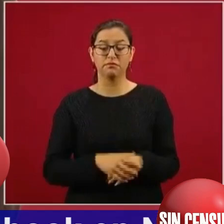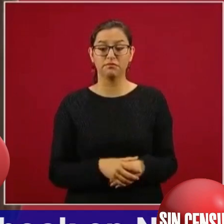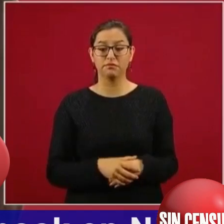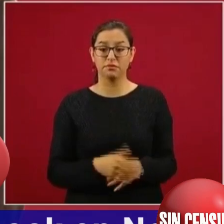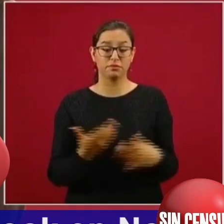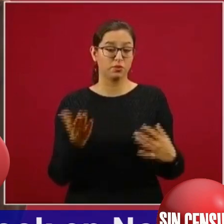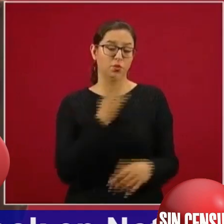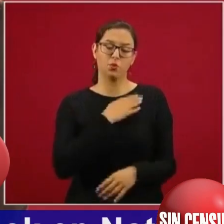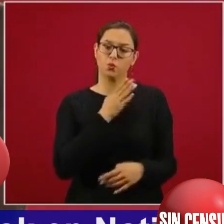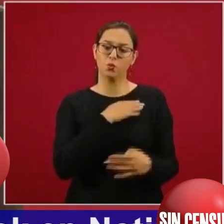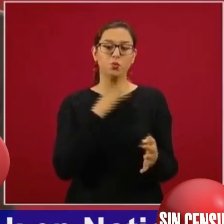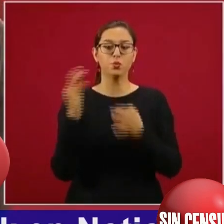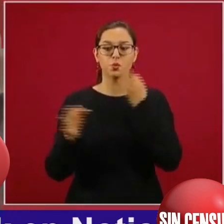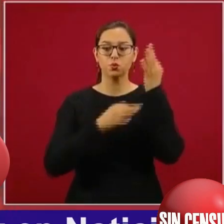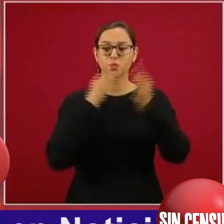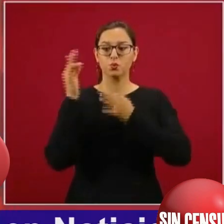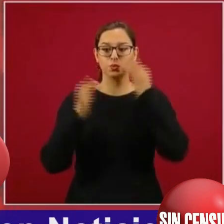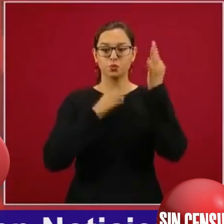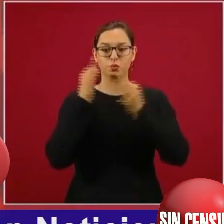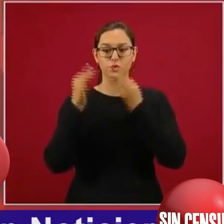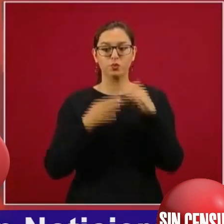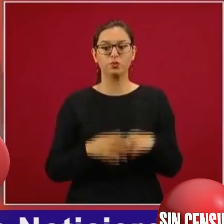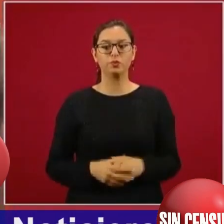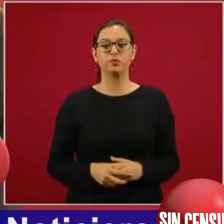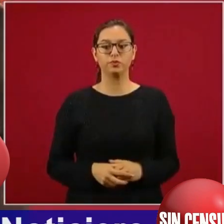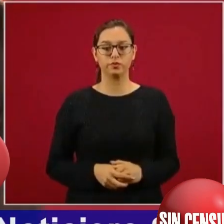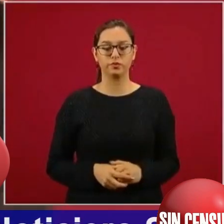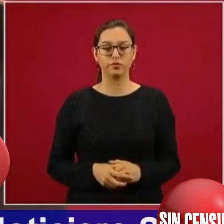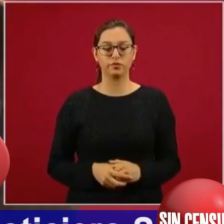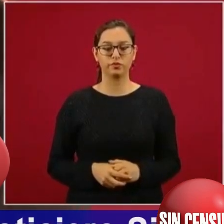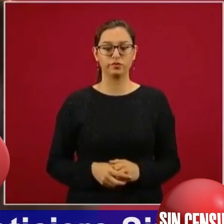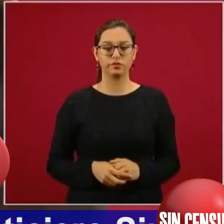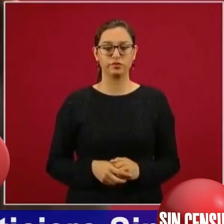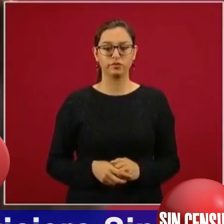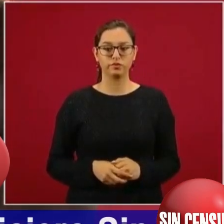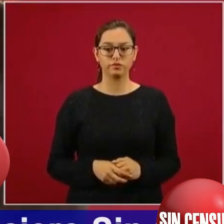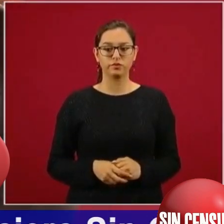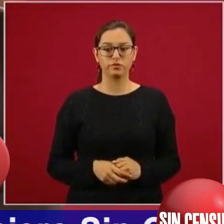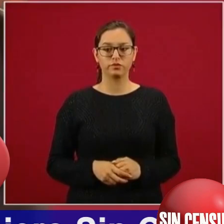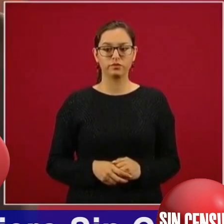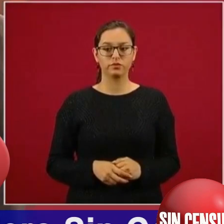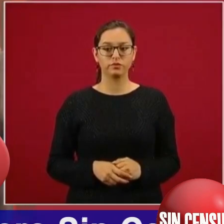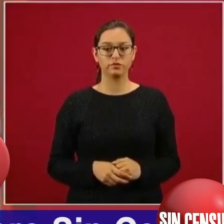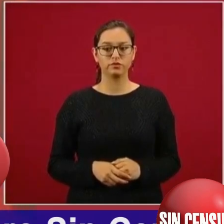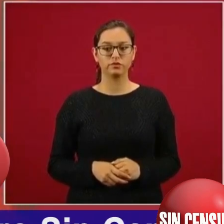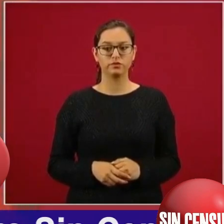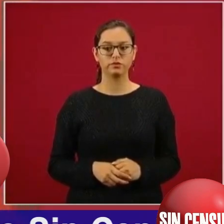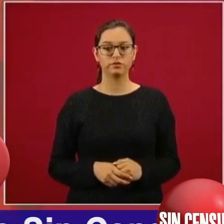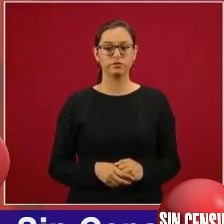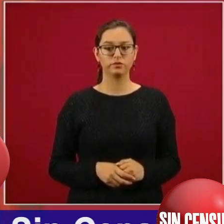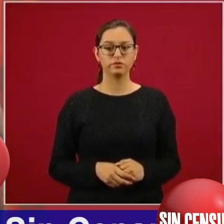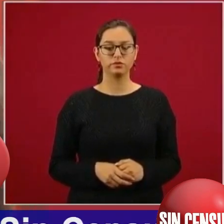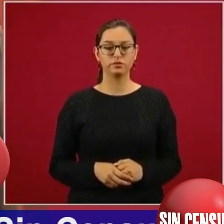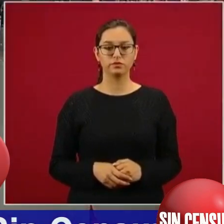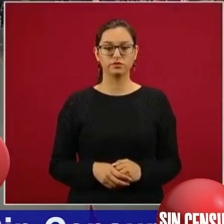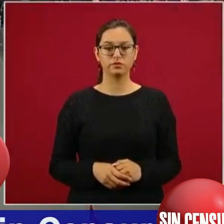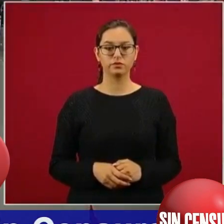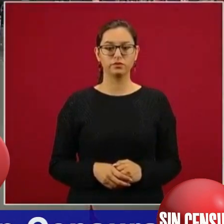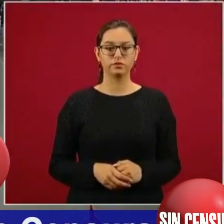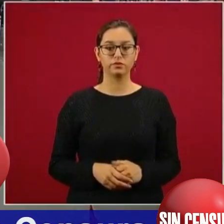noticia. Para eso nos van a